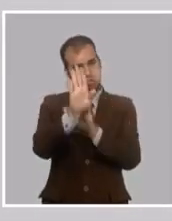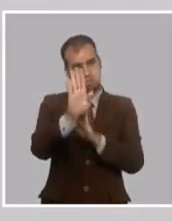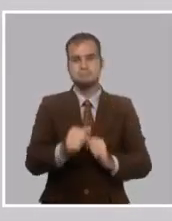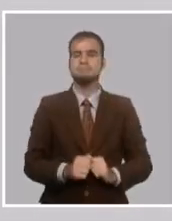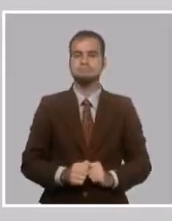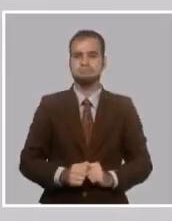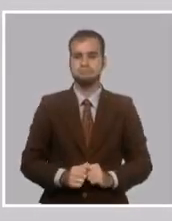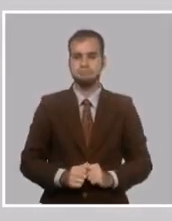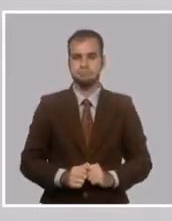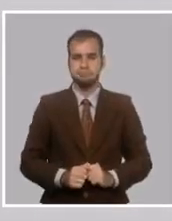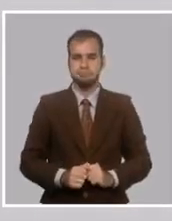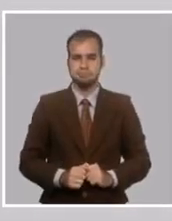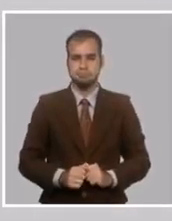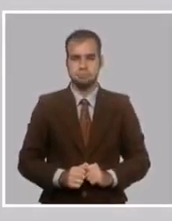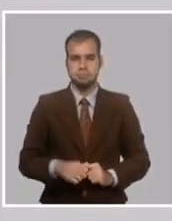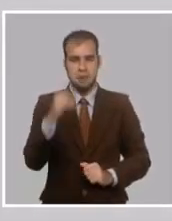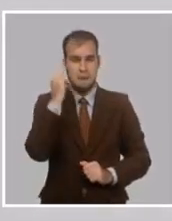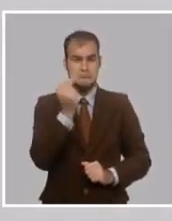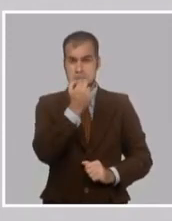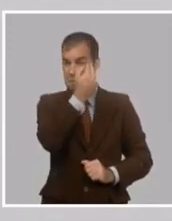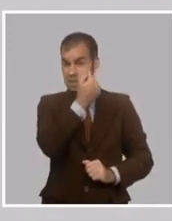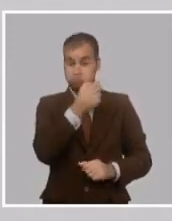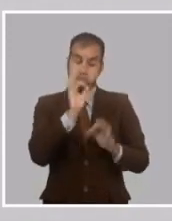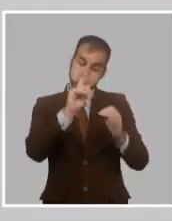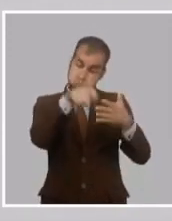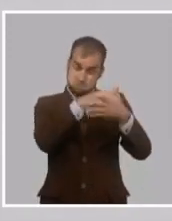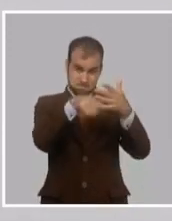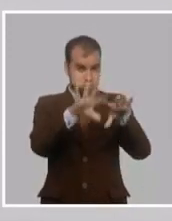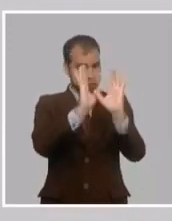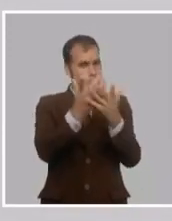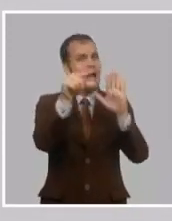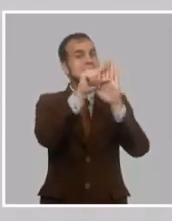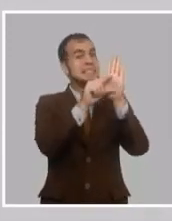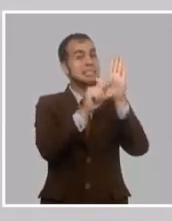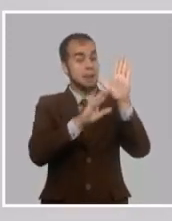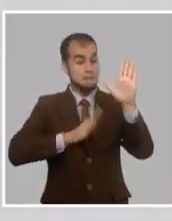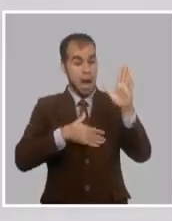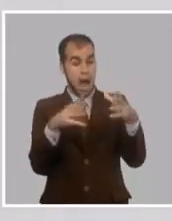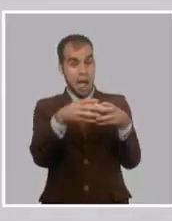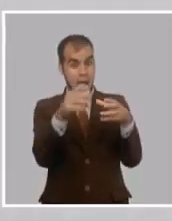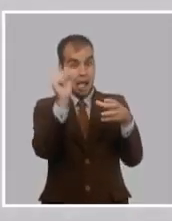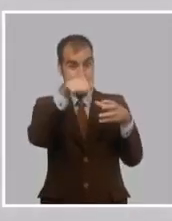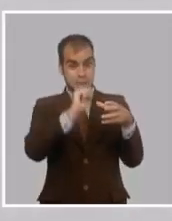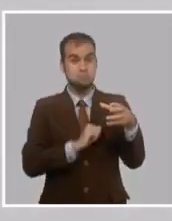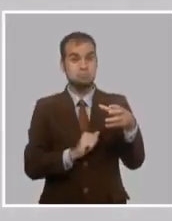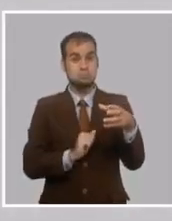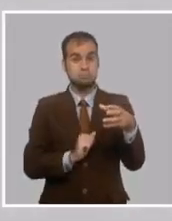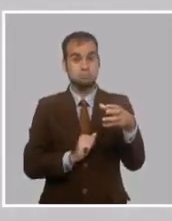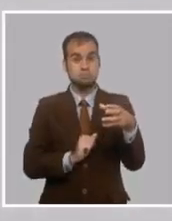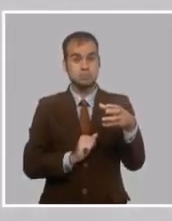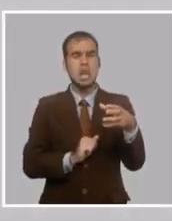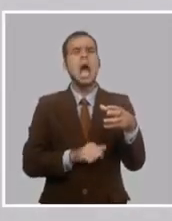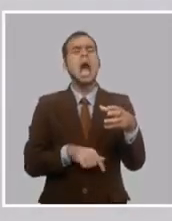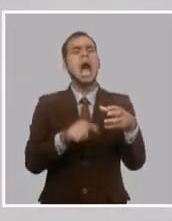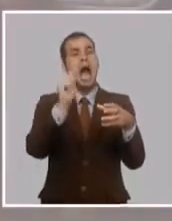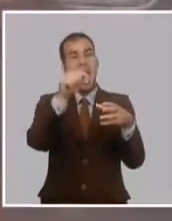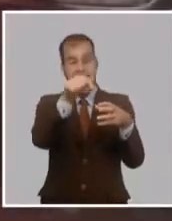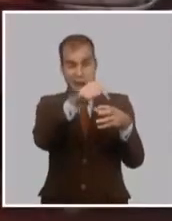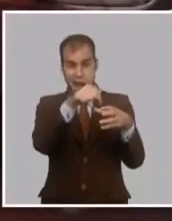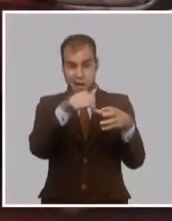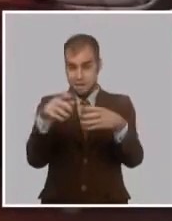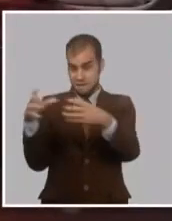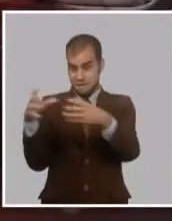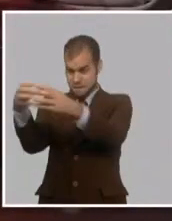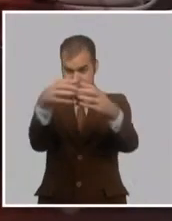partido realmente la pensó muy bien para esos estatutos del partido, en el cual están representados todos los clubes de la